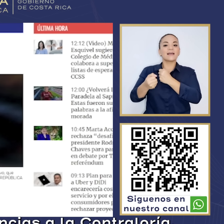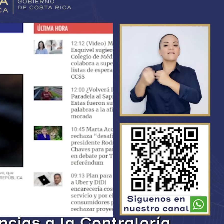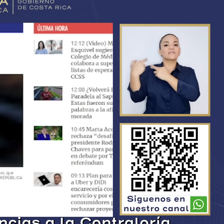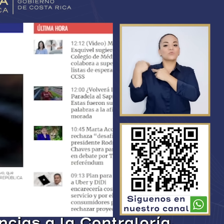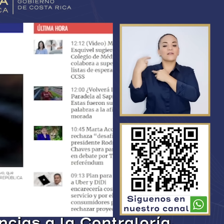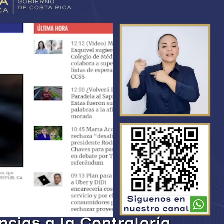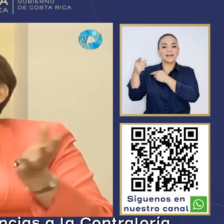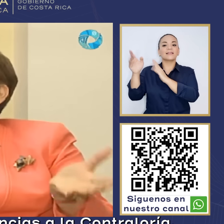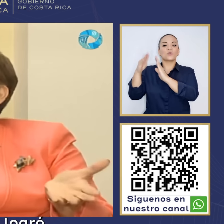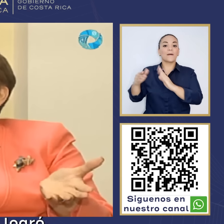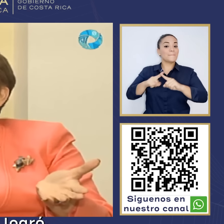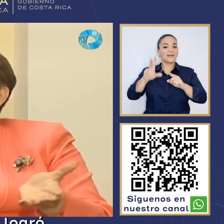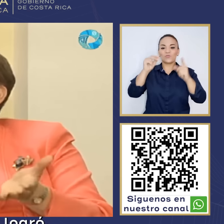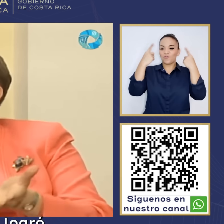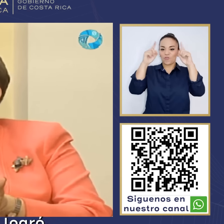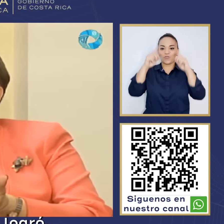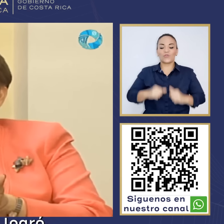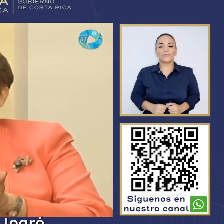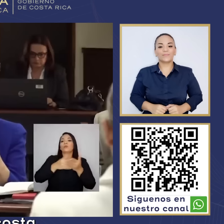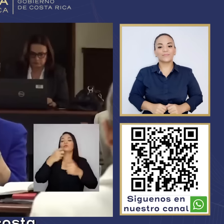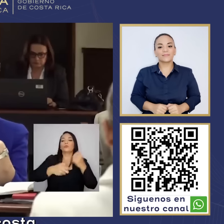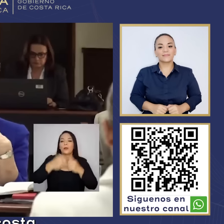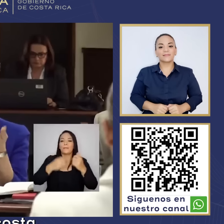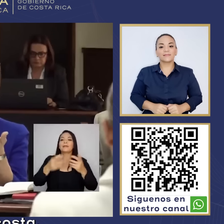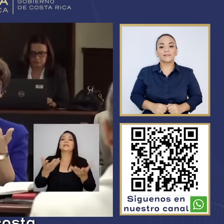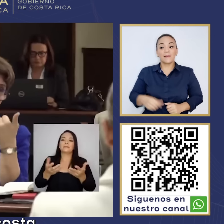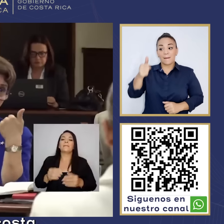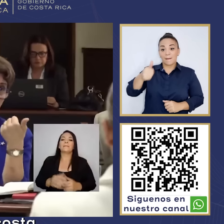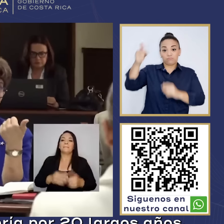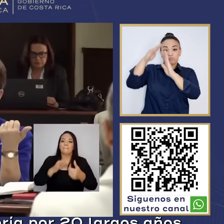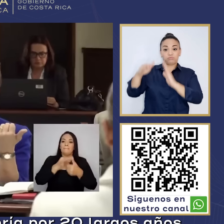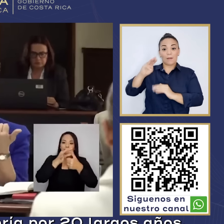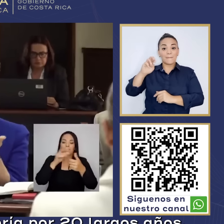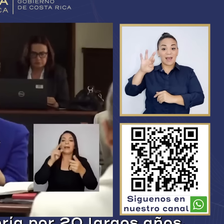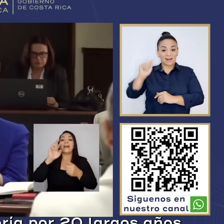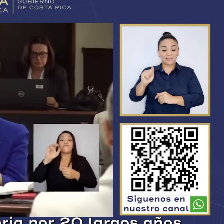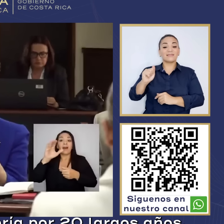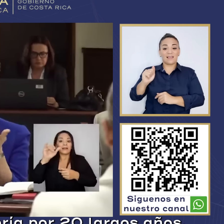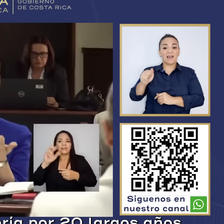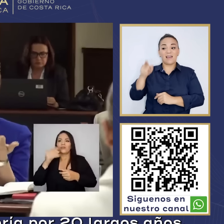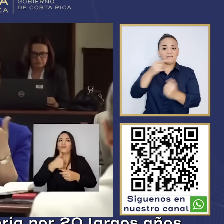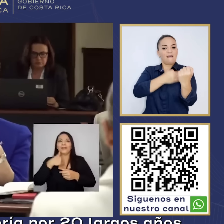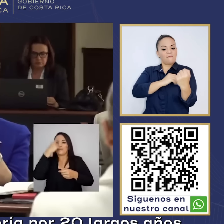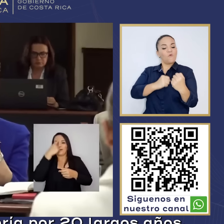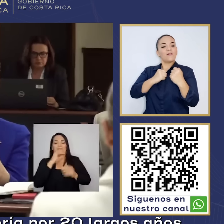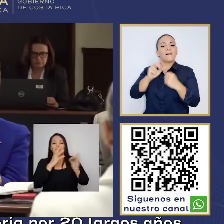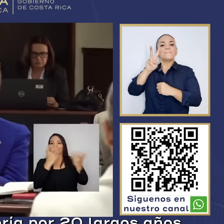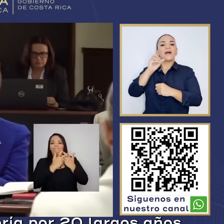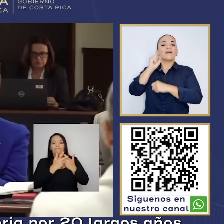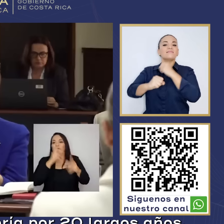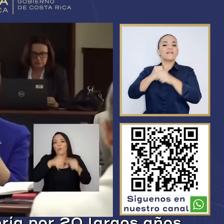competencias a la Contraloría, pero no lo logró. Marta Acosta, empoderada en la Contraloría por